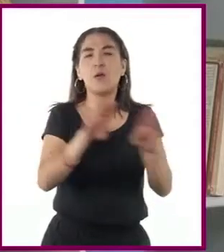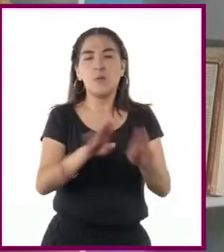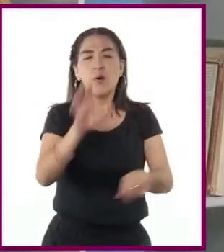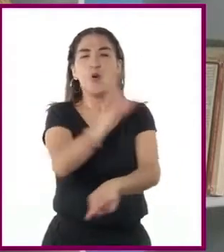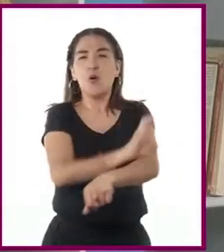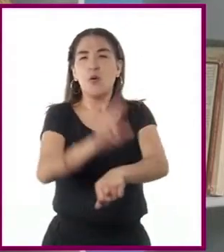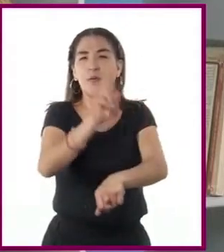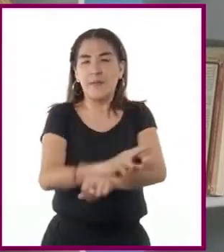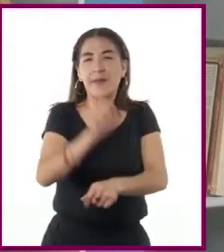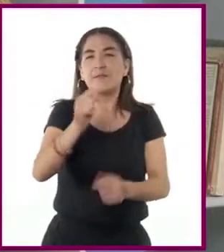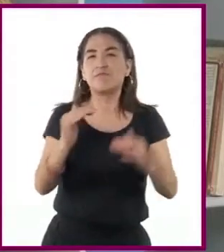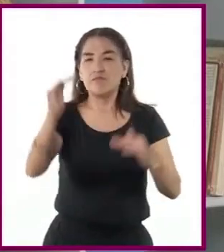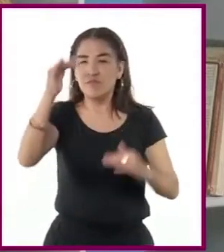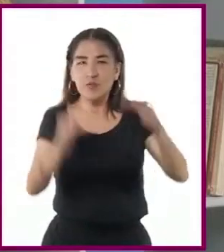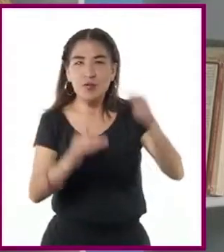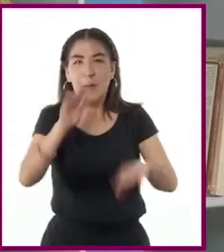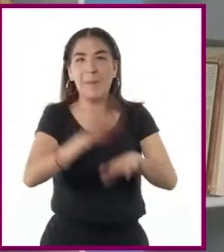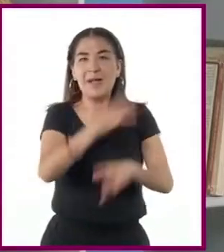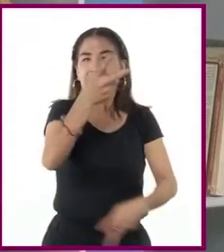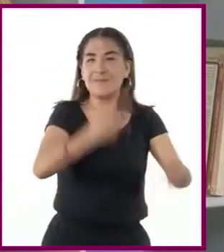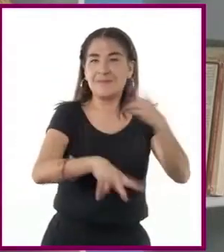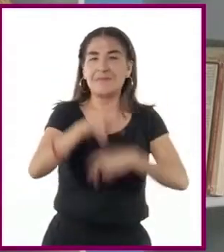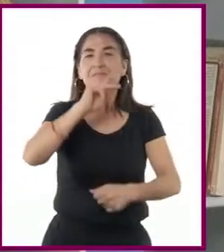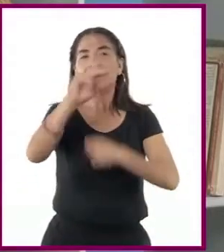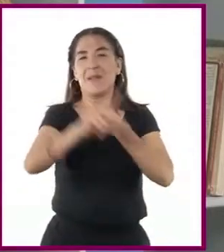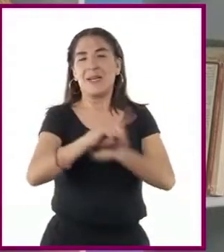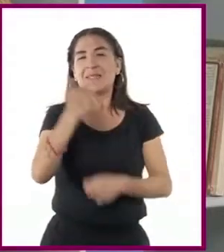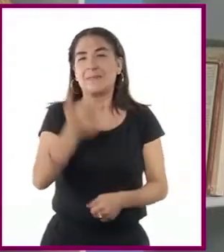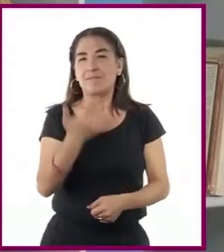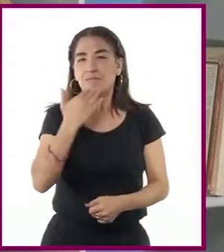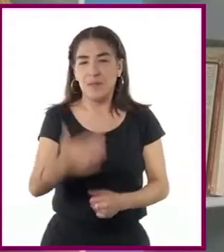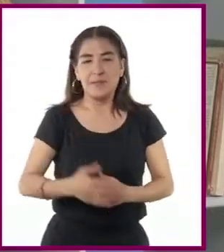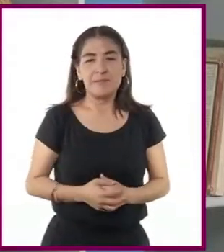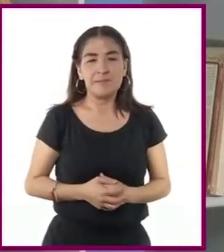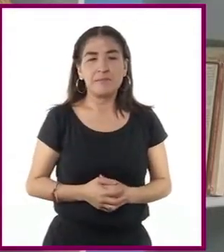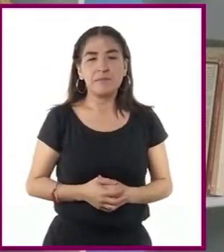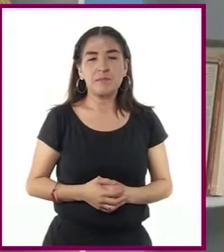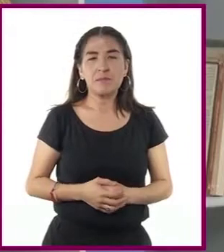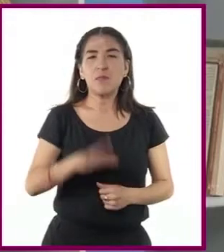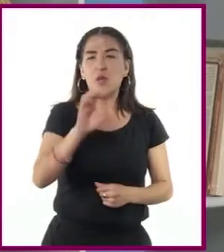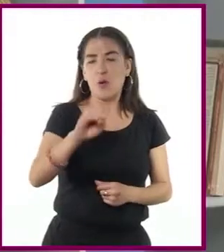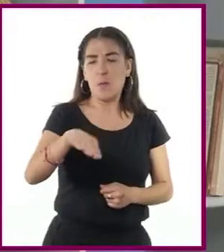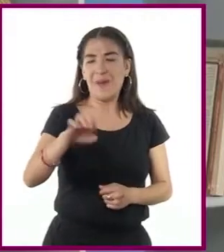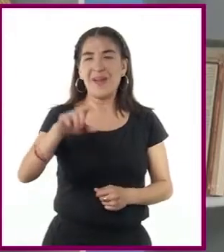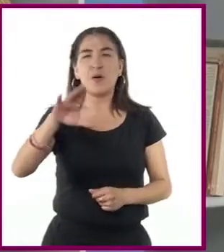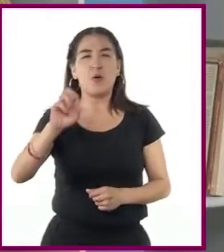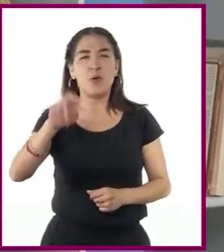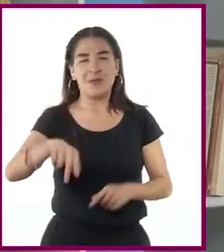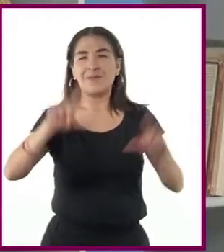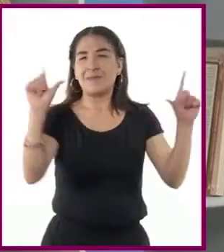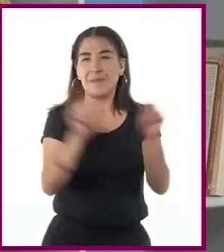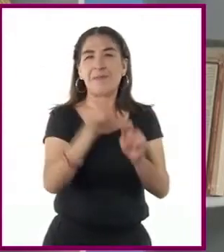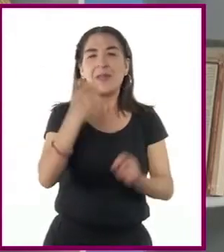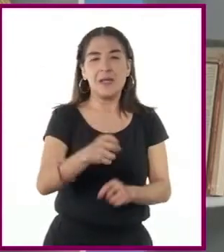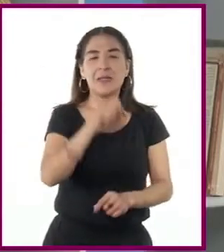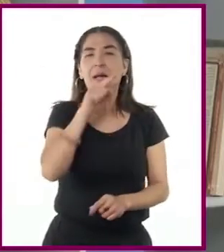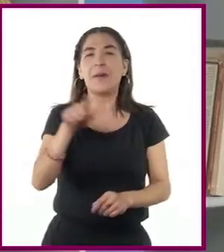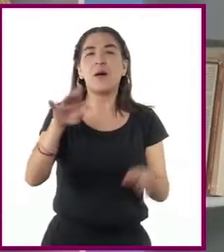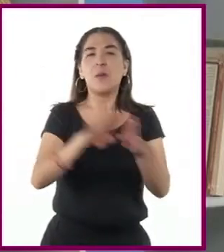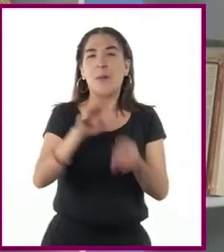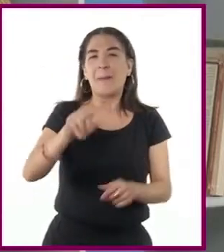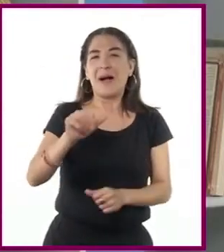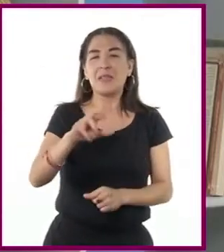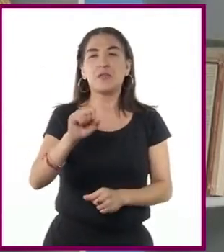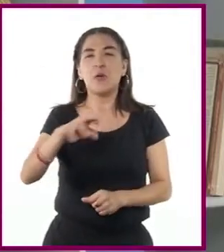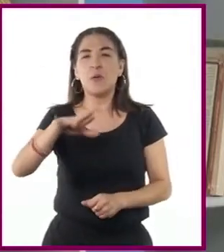crecimiento equilibrado entre los países socialistas. A la Comecon, además de los países miembros del Pacto de Varsovia, se